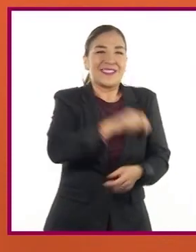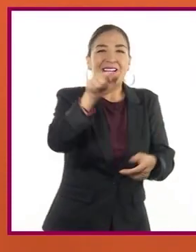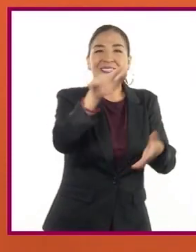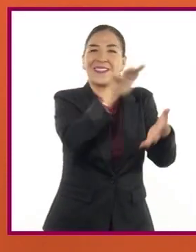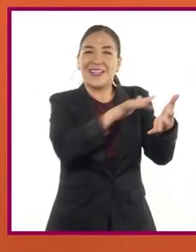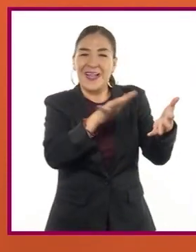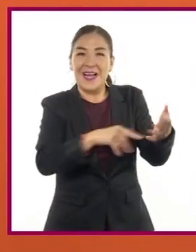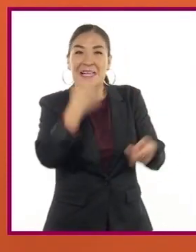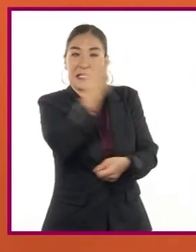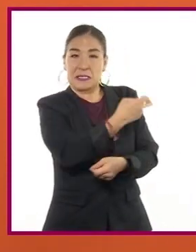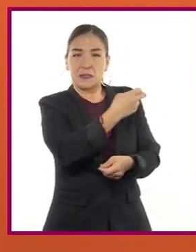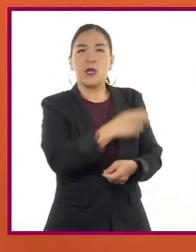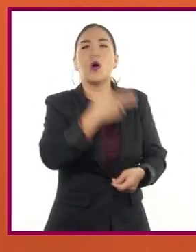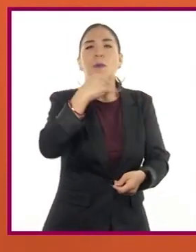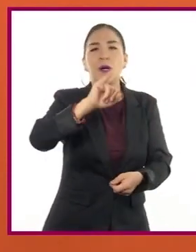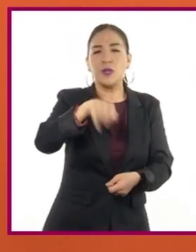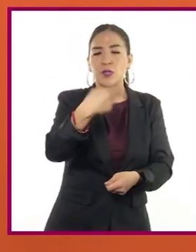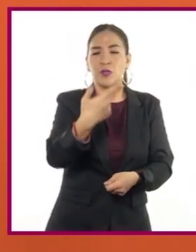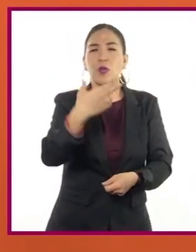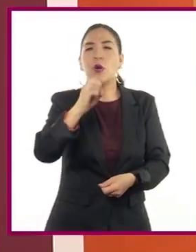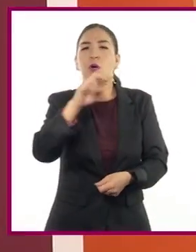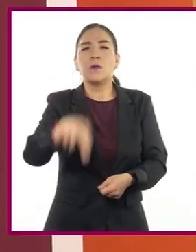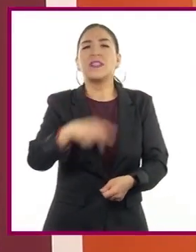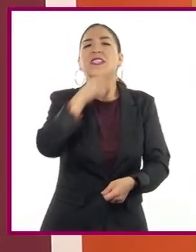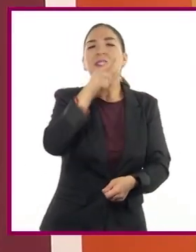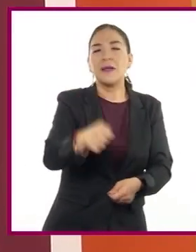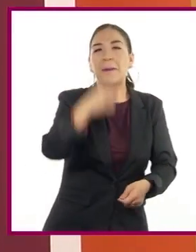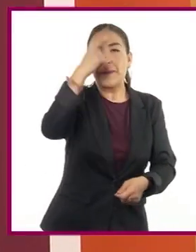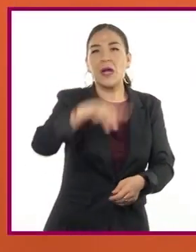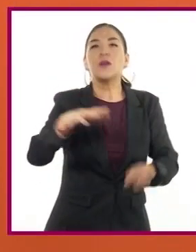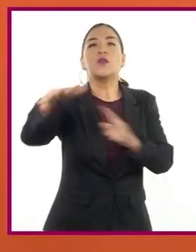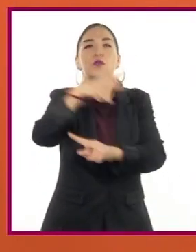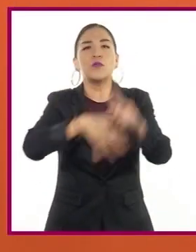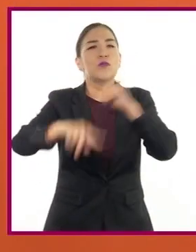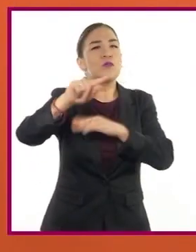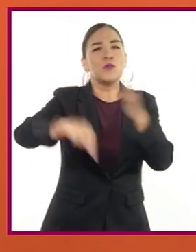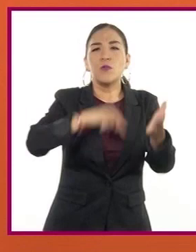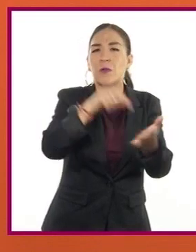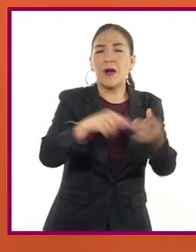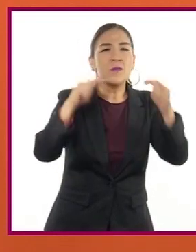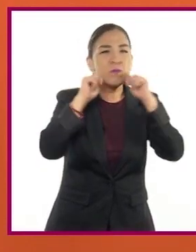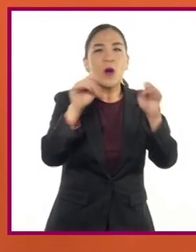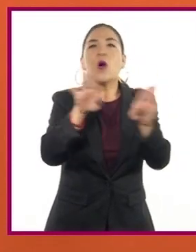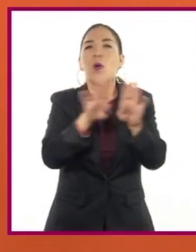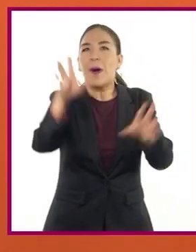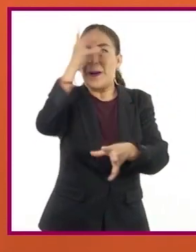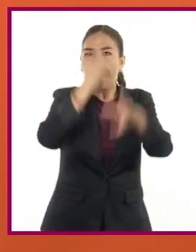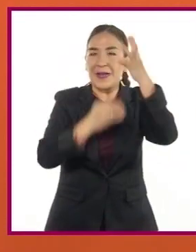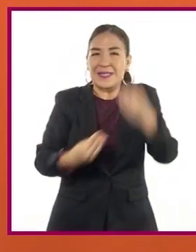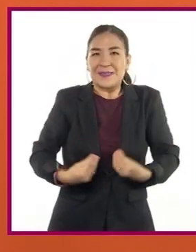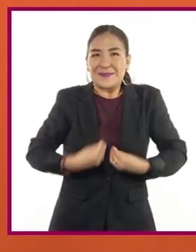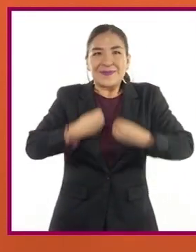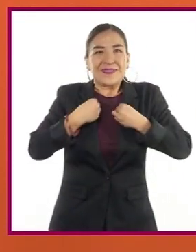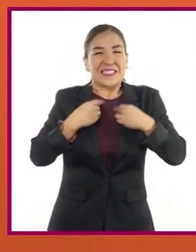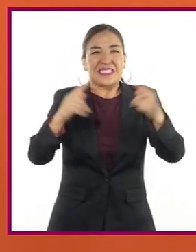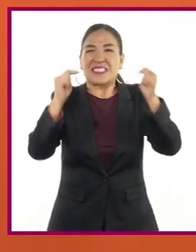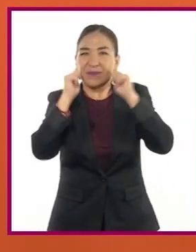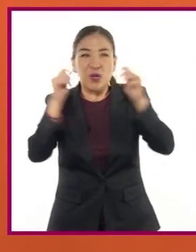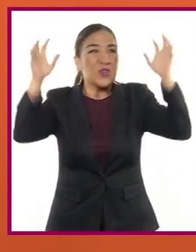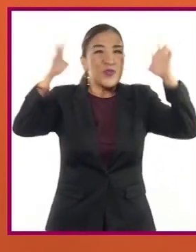En ella, John Wiseman nos enseña a sobrevivir en cualquier parte del mundo, no importa las condiciones